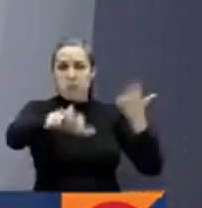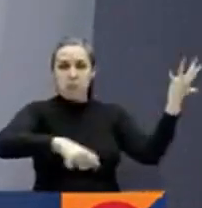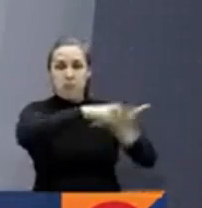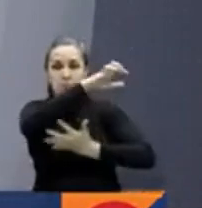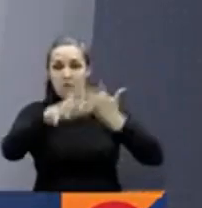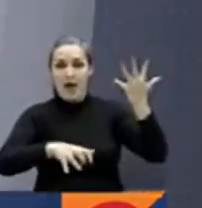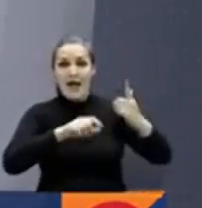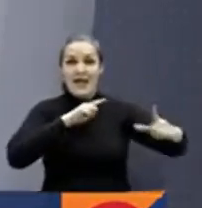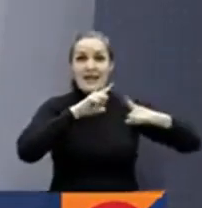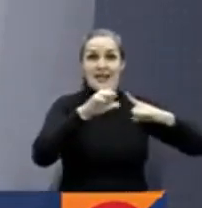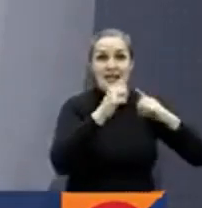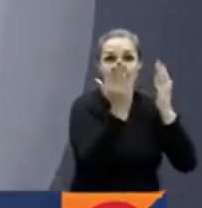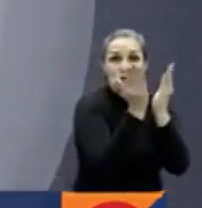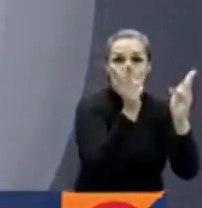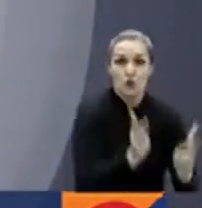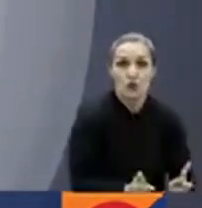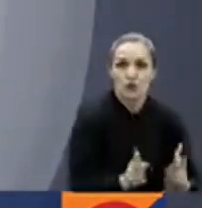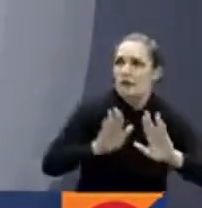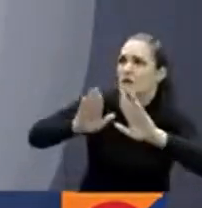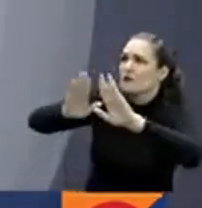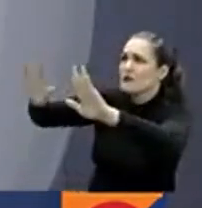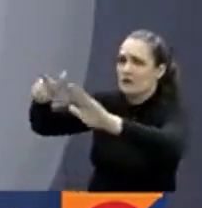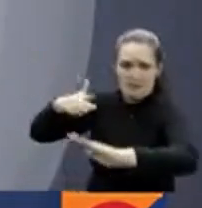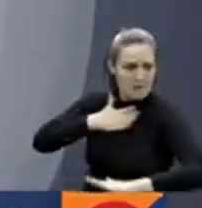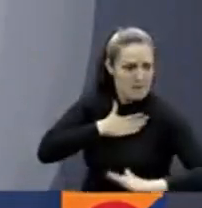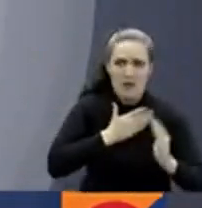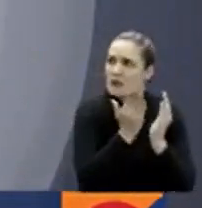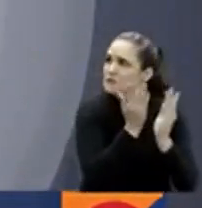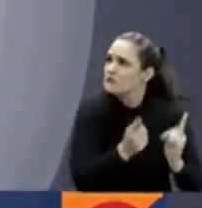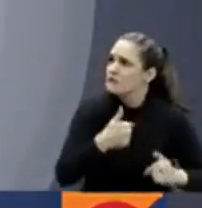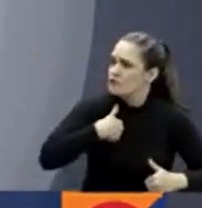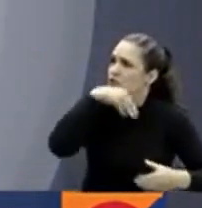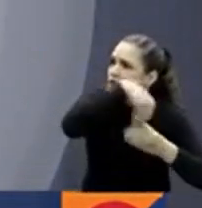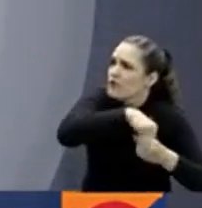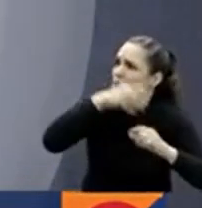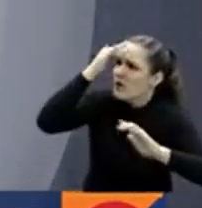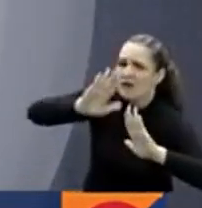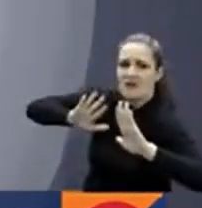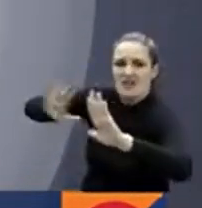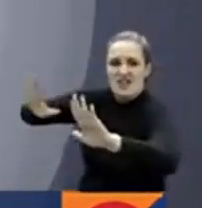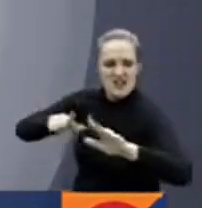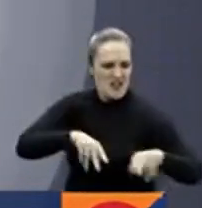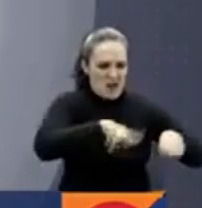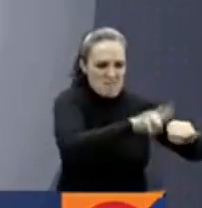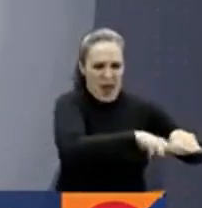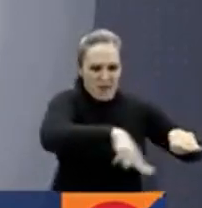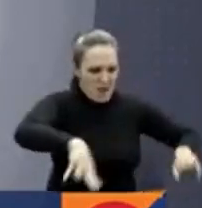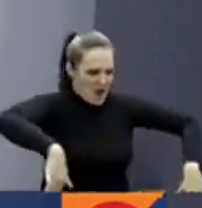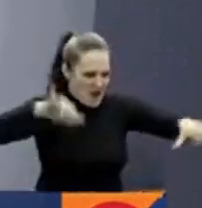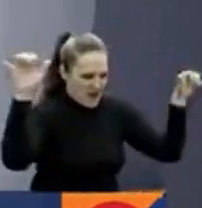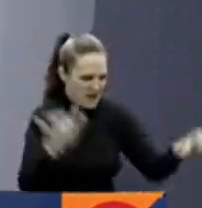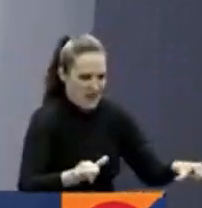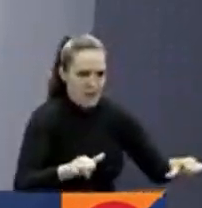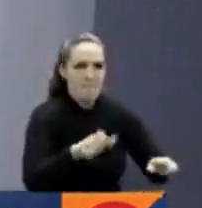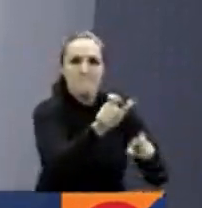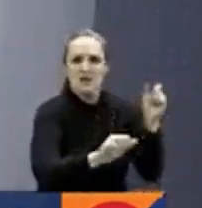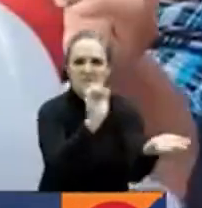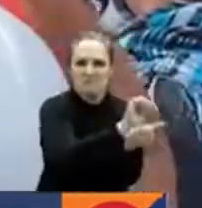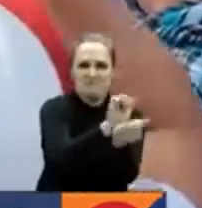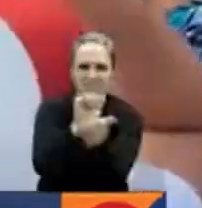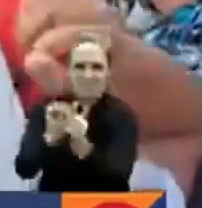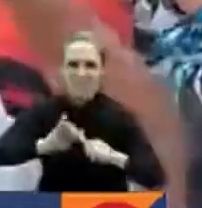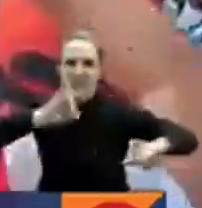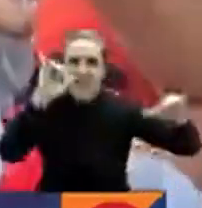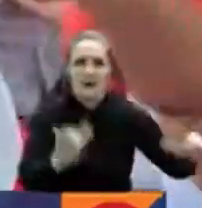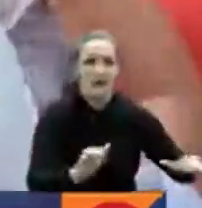Líderes estudiantiles, garantes de esa presencia en su lugar de estudio, fueron sometidos como decenas de quienes protestan contra el lugar de Dina